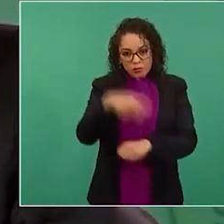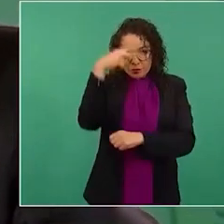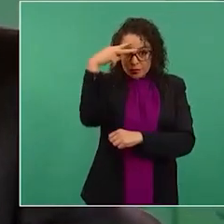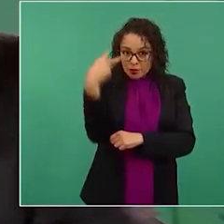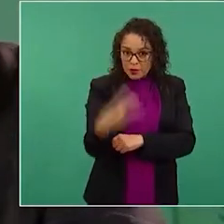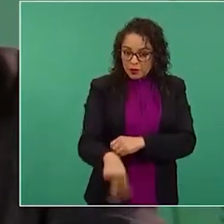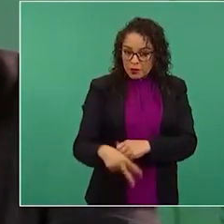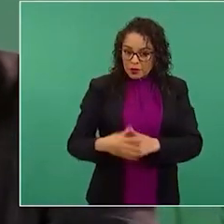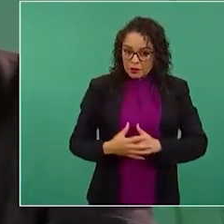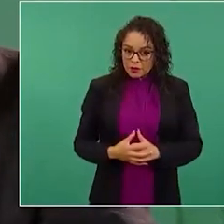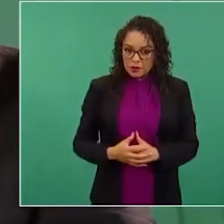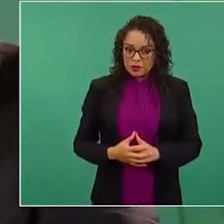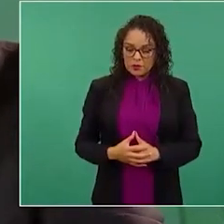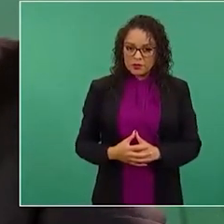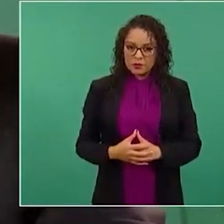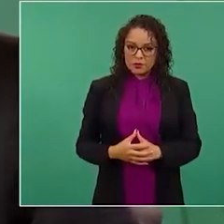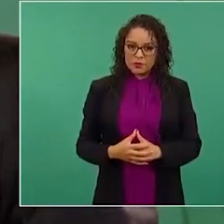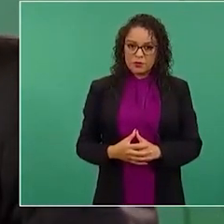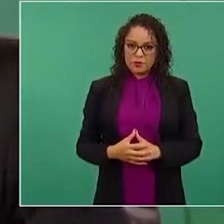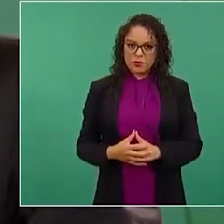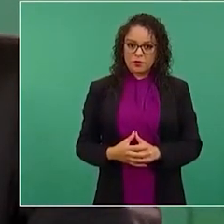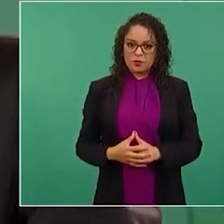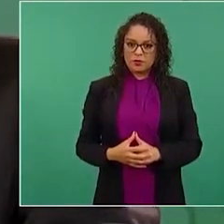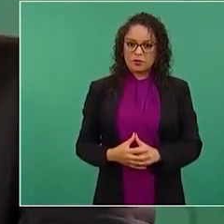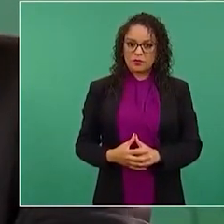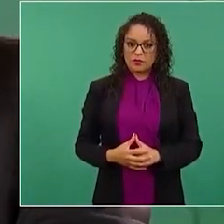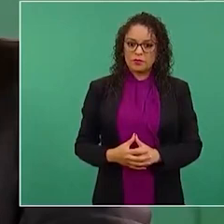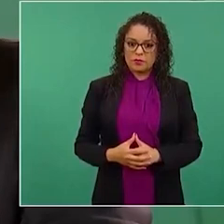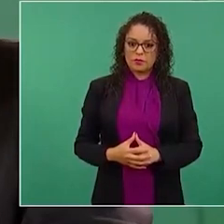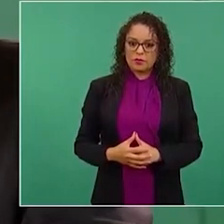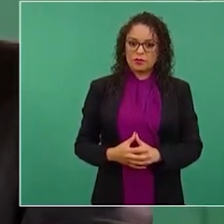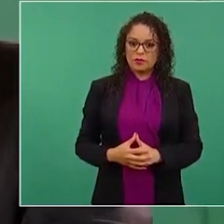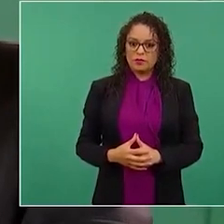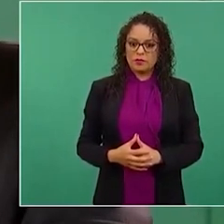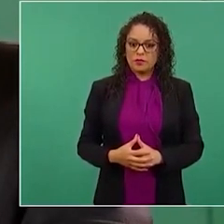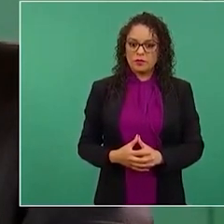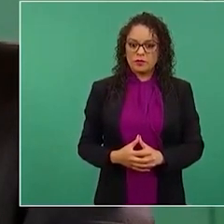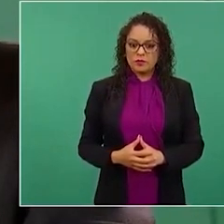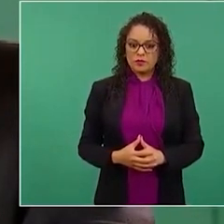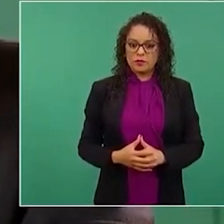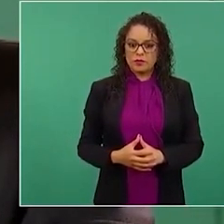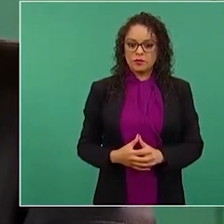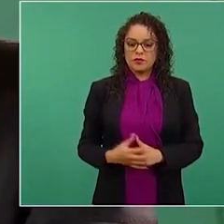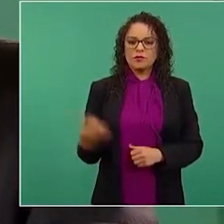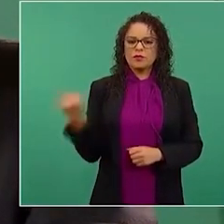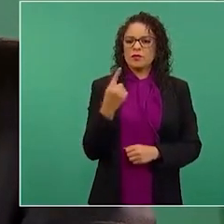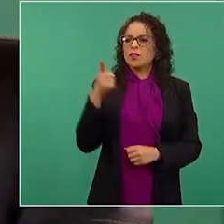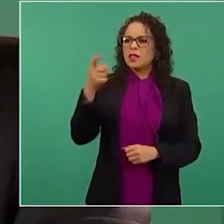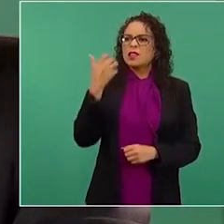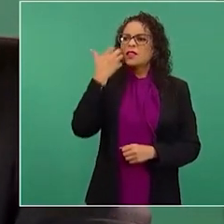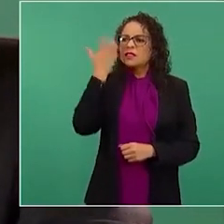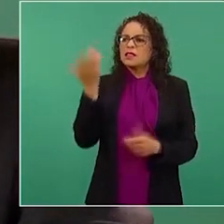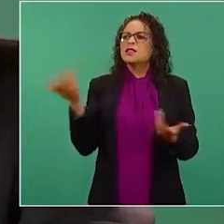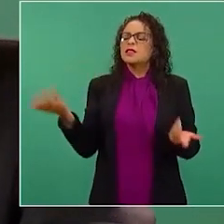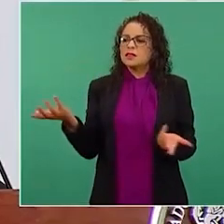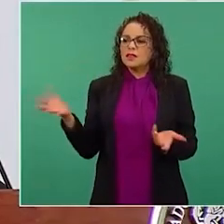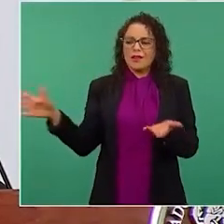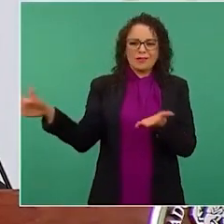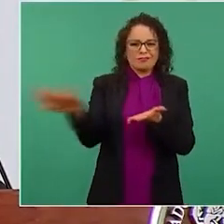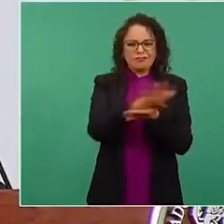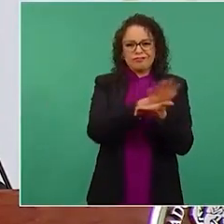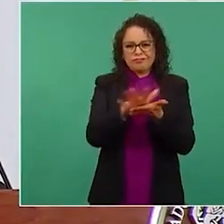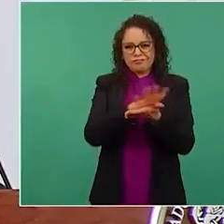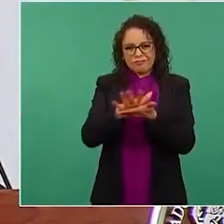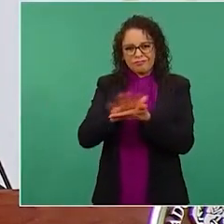Querían acabar con los pueblos indígenas